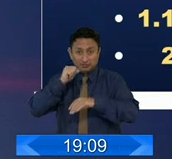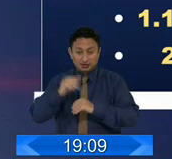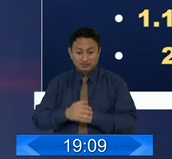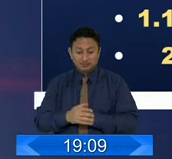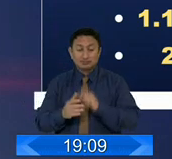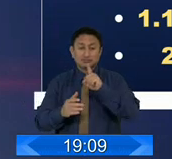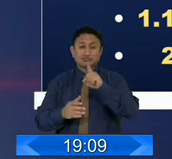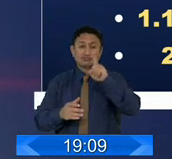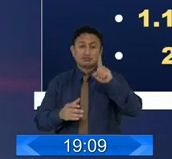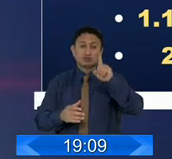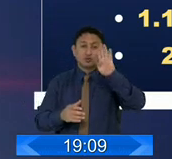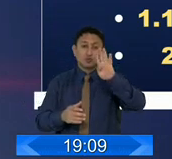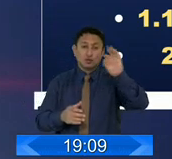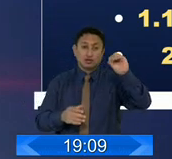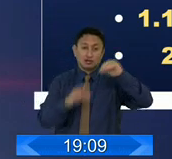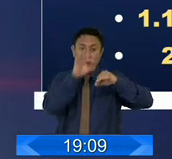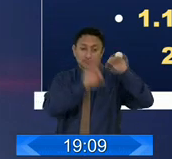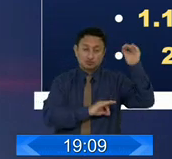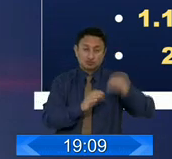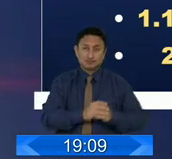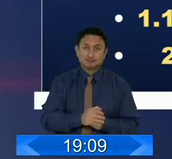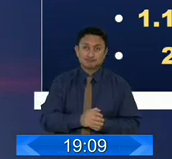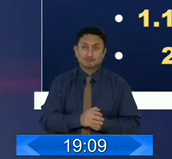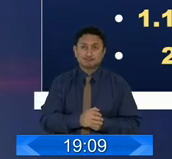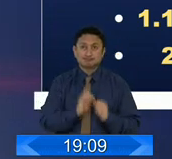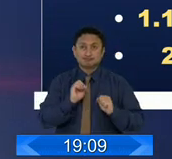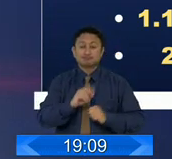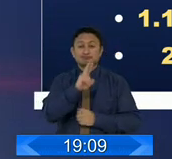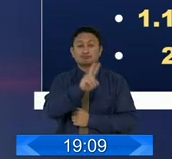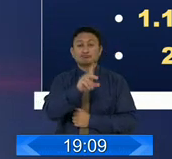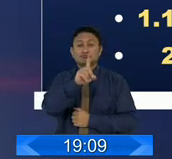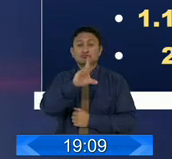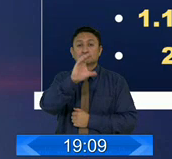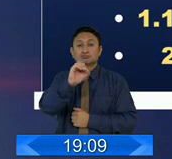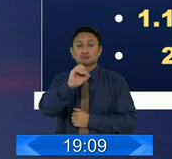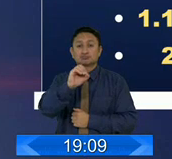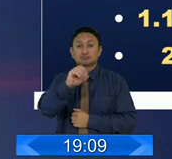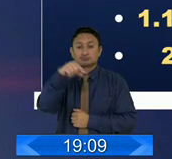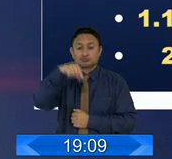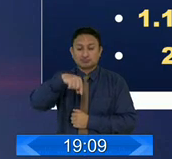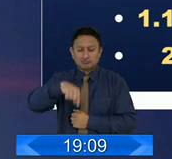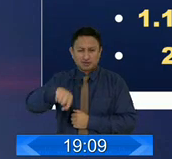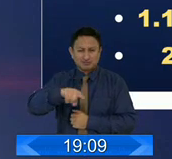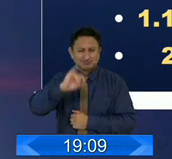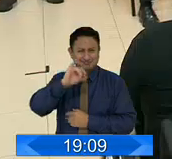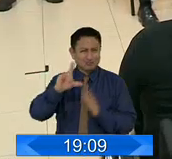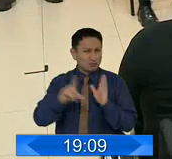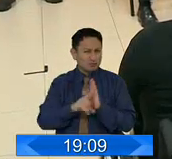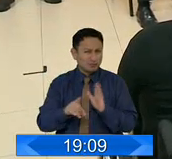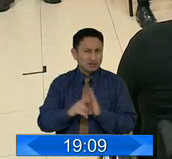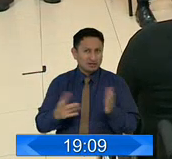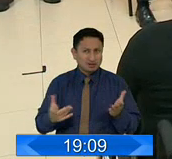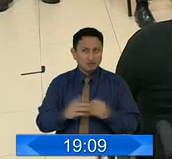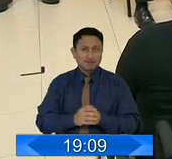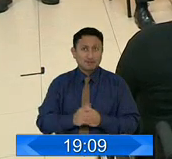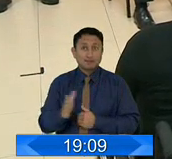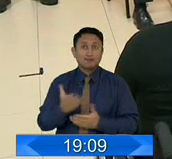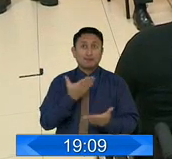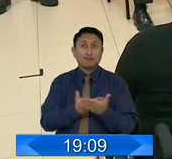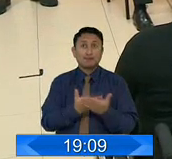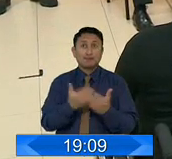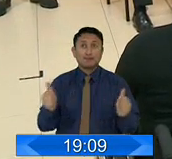1.140 en trámite de anulación y se identificaron 210 que tienen origen fraudulento. Ante ello, plantean